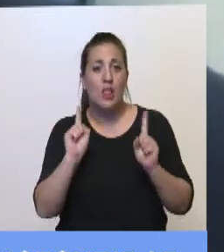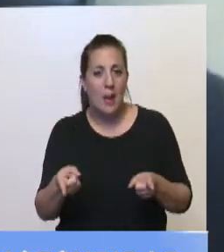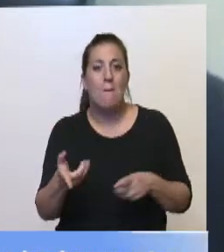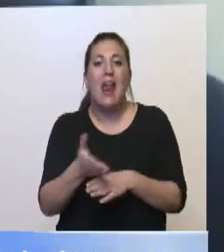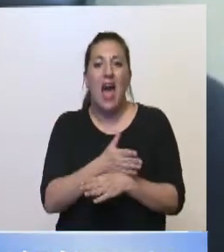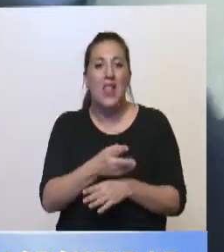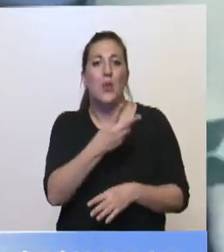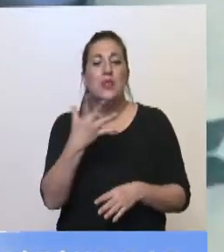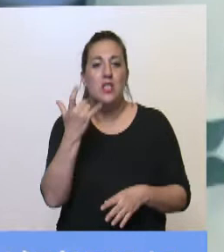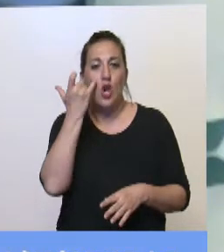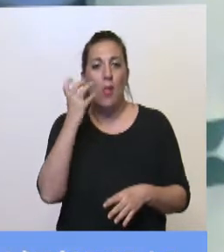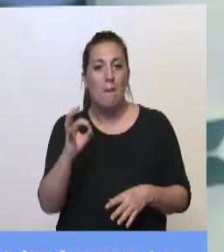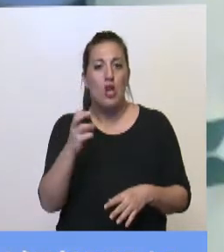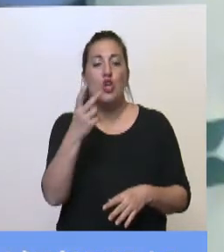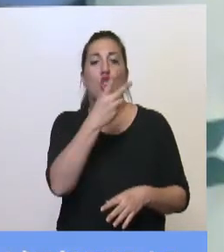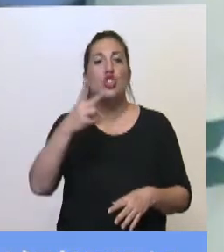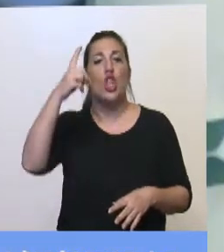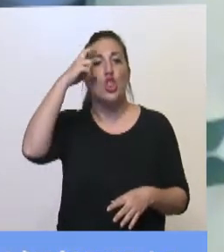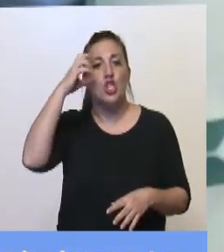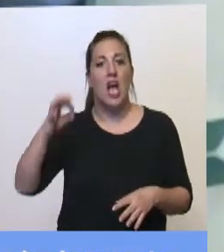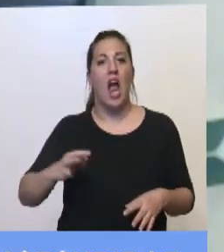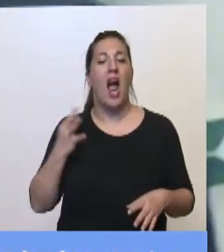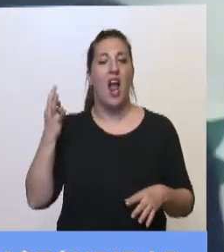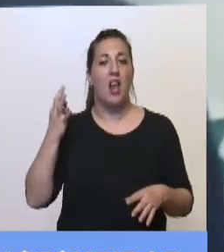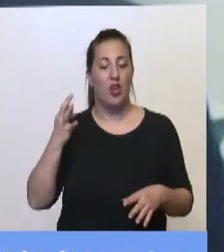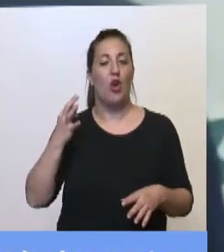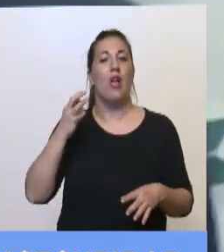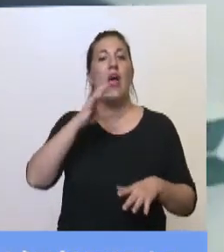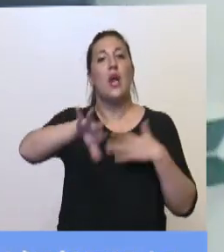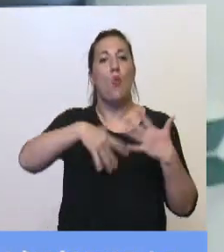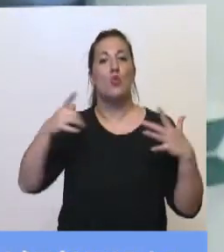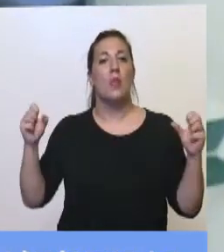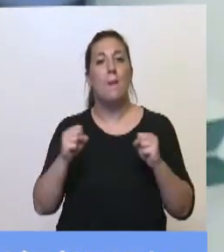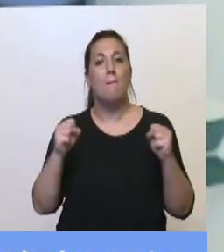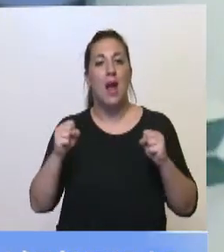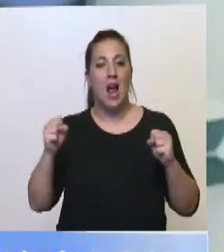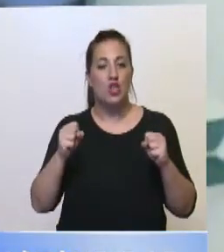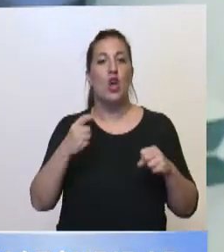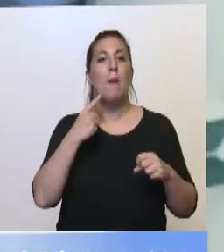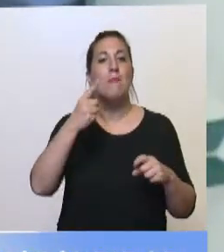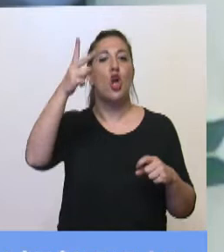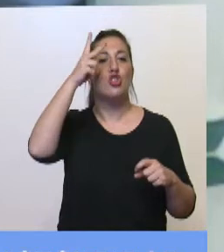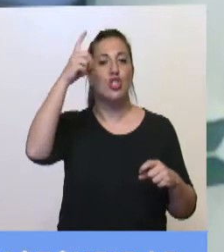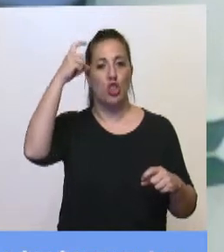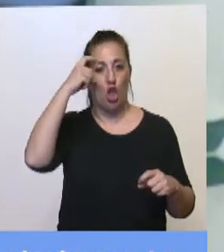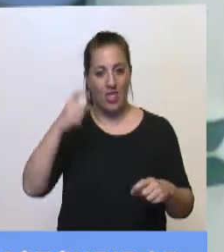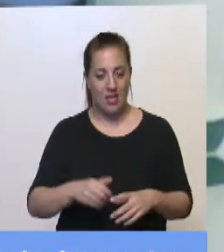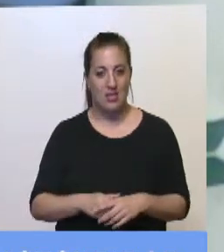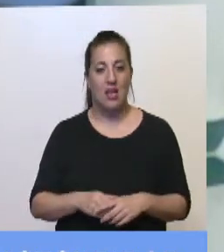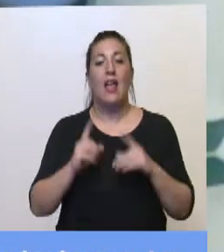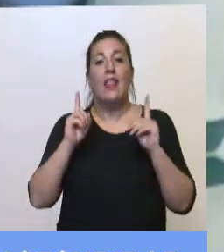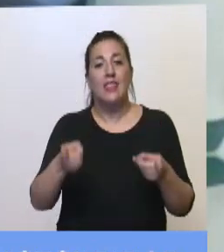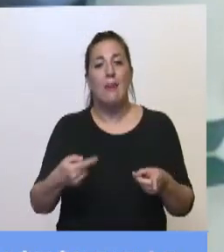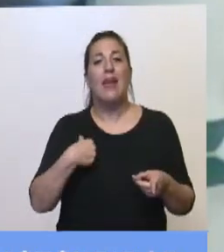25 de mayo, estos 210 años de la Revolución de mayo de 1810. También quiero